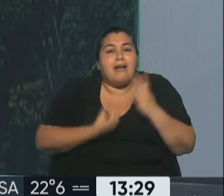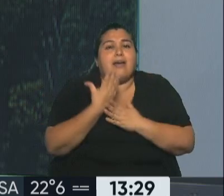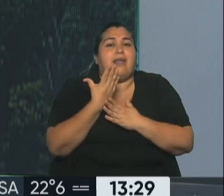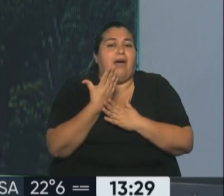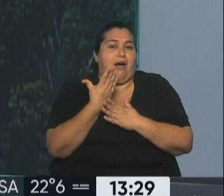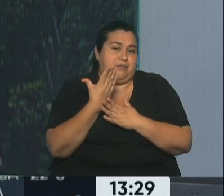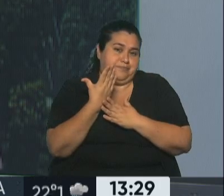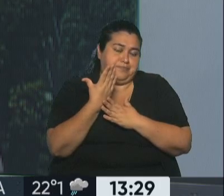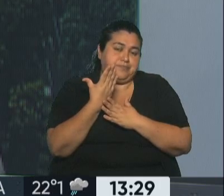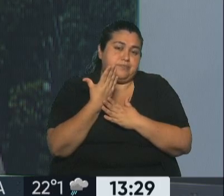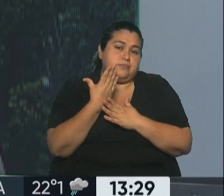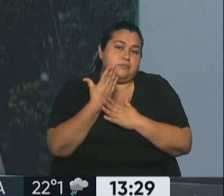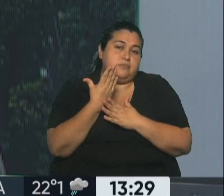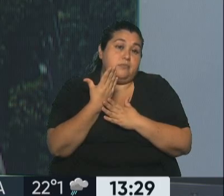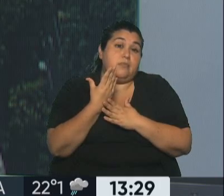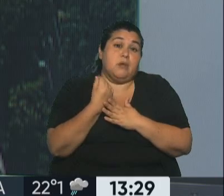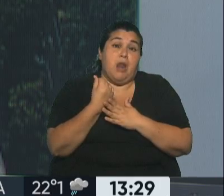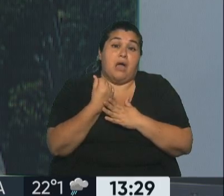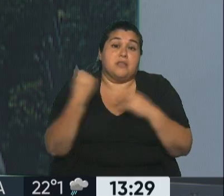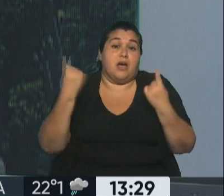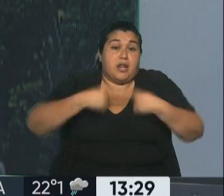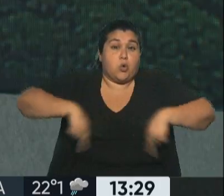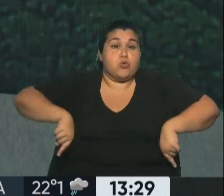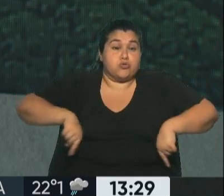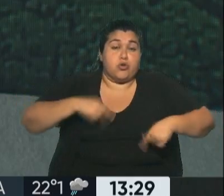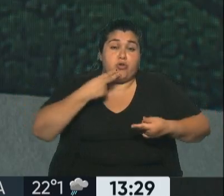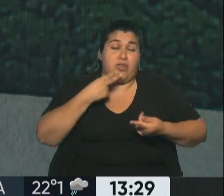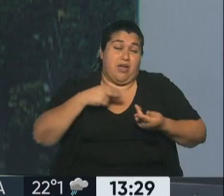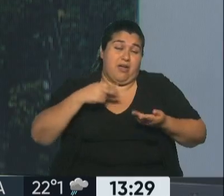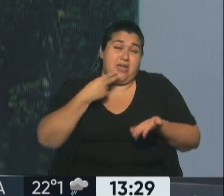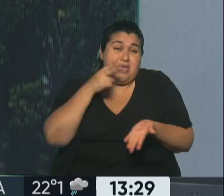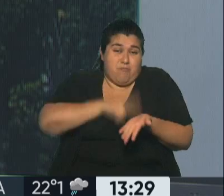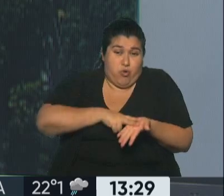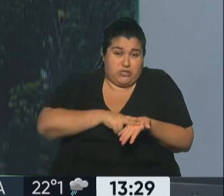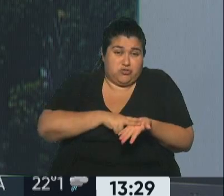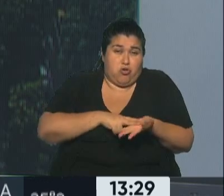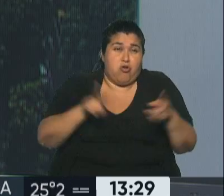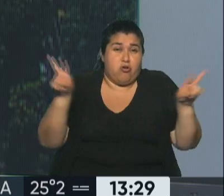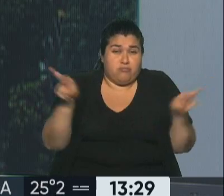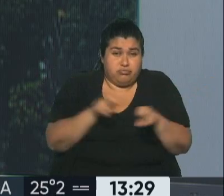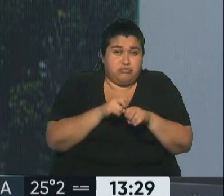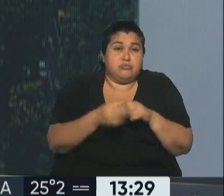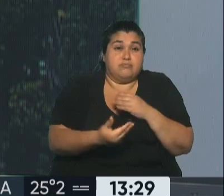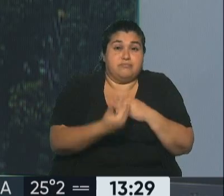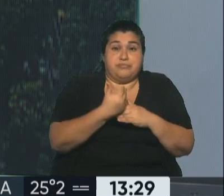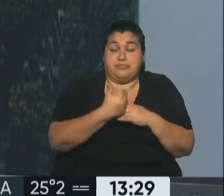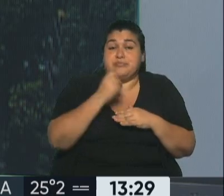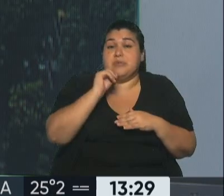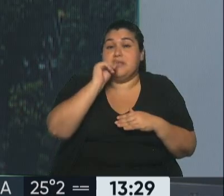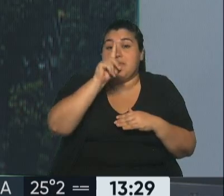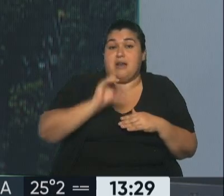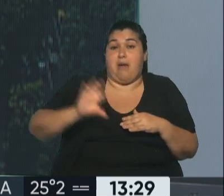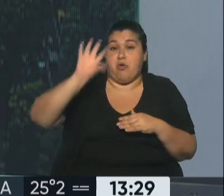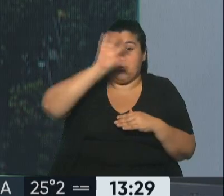cobra recursos impositivos, o mejor, impuestos, que son resortes de las provincias, porque las